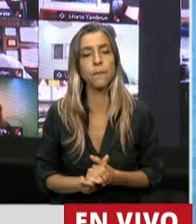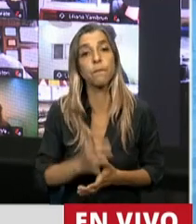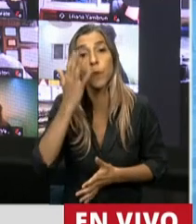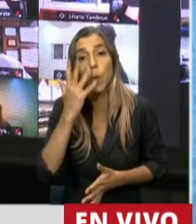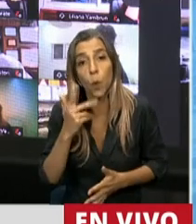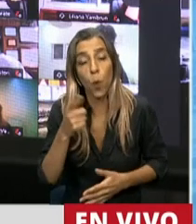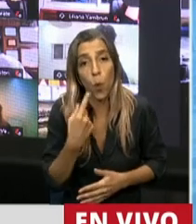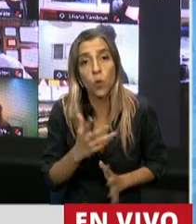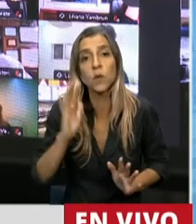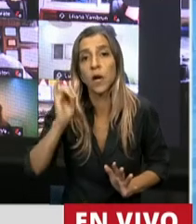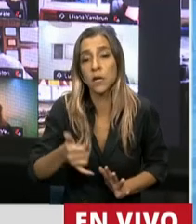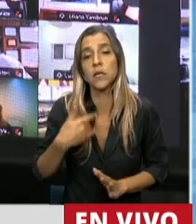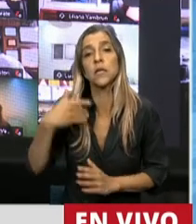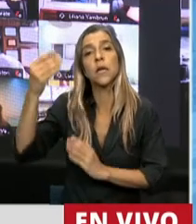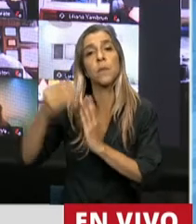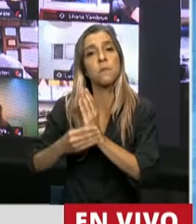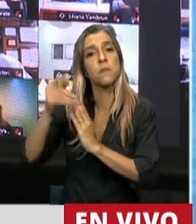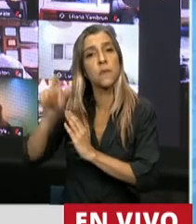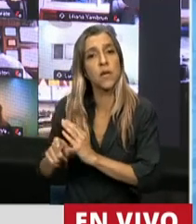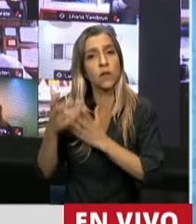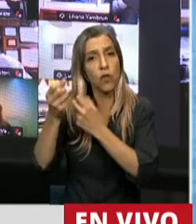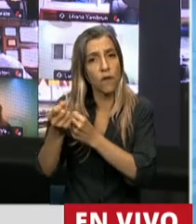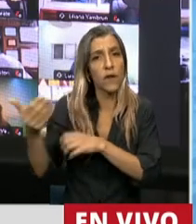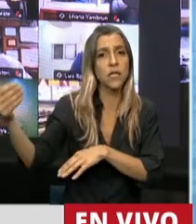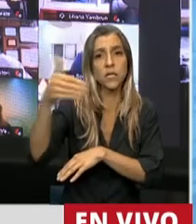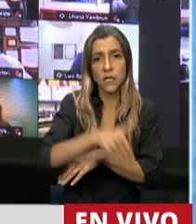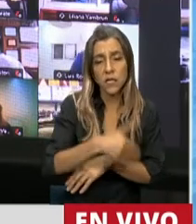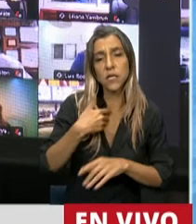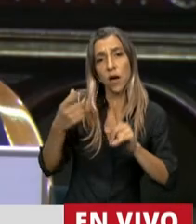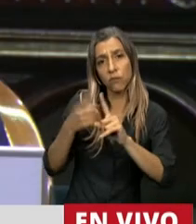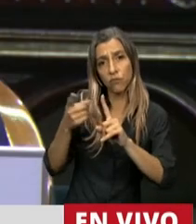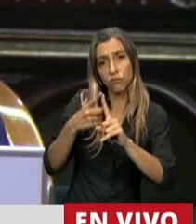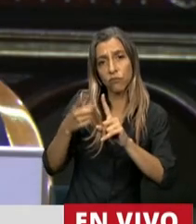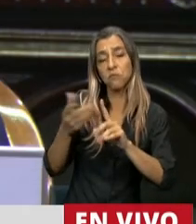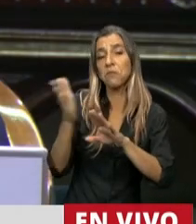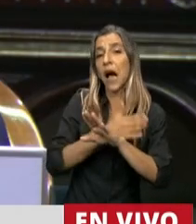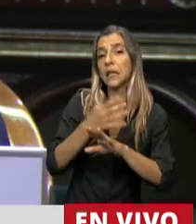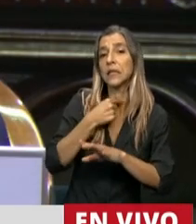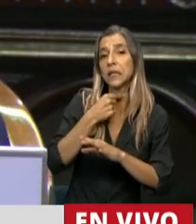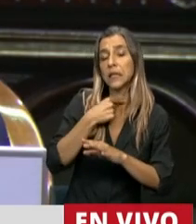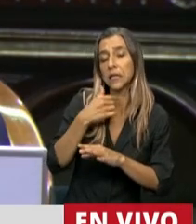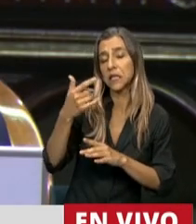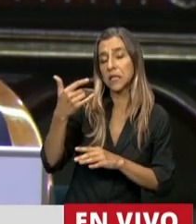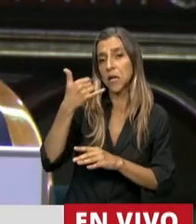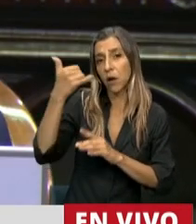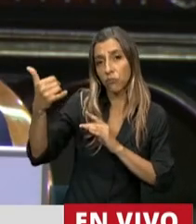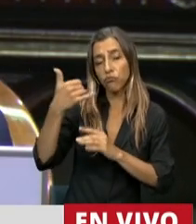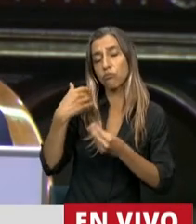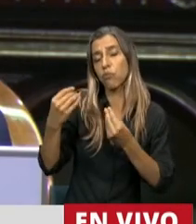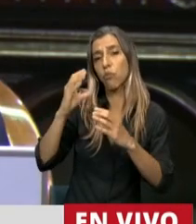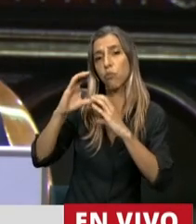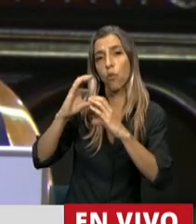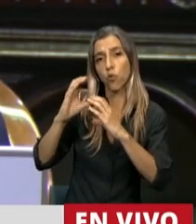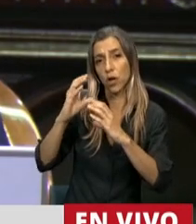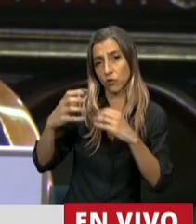nos visite el Ministro de Defensa, quise comunicarme telefónicamente con él, porque tengo un grado de confianza suficiente,